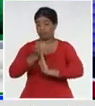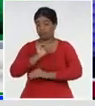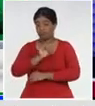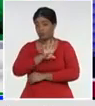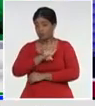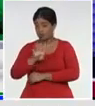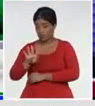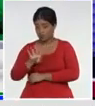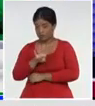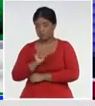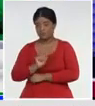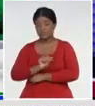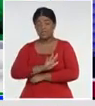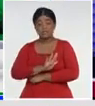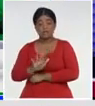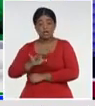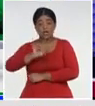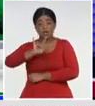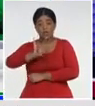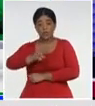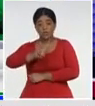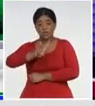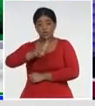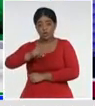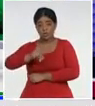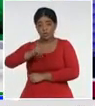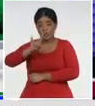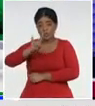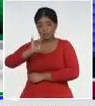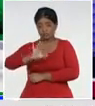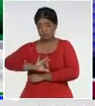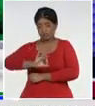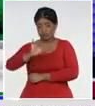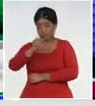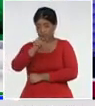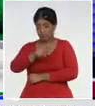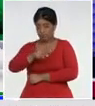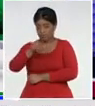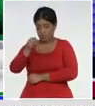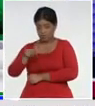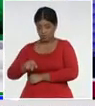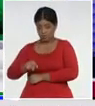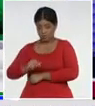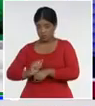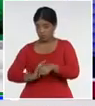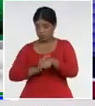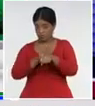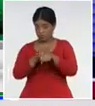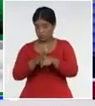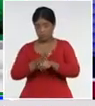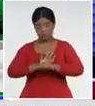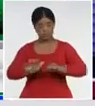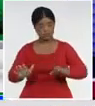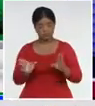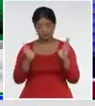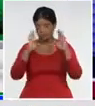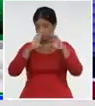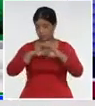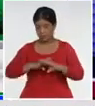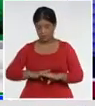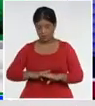el 92,9%, de las personas, que han tenido, COVID-19, en Cuba,